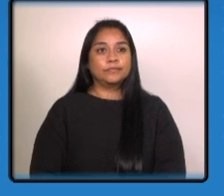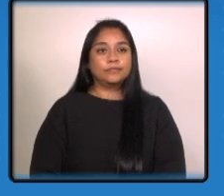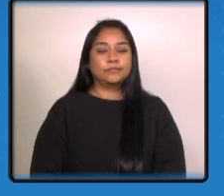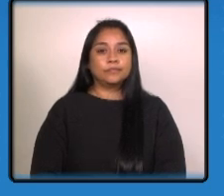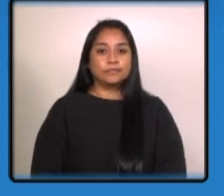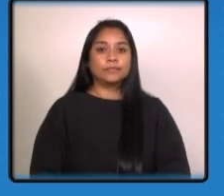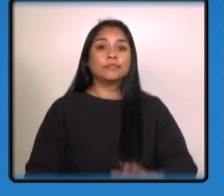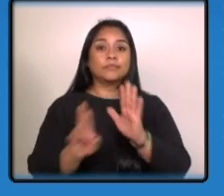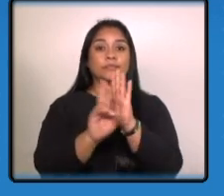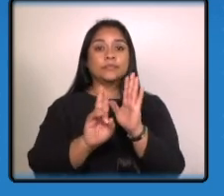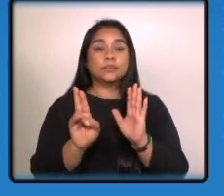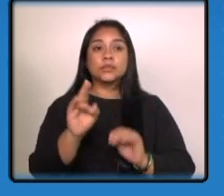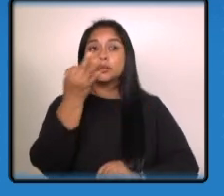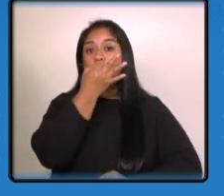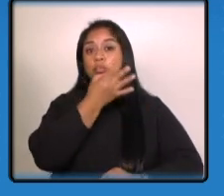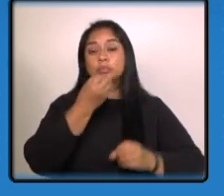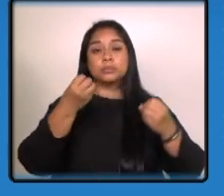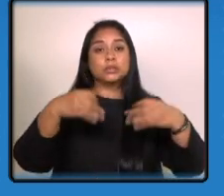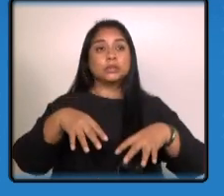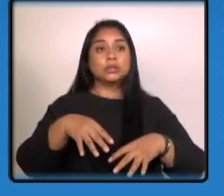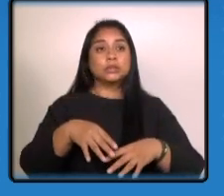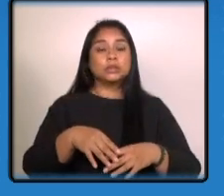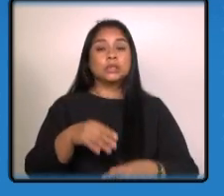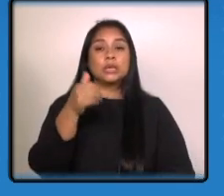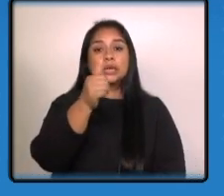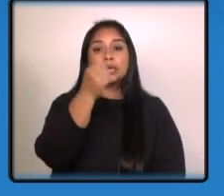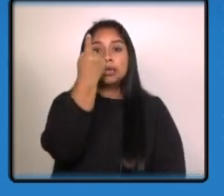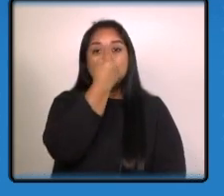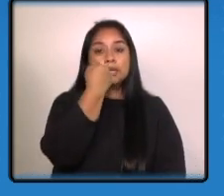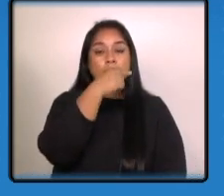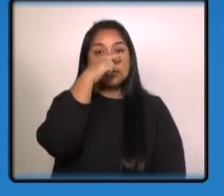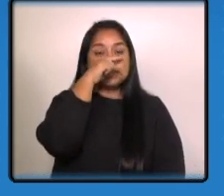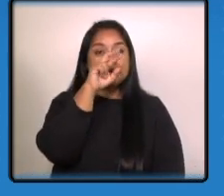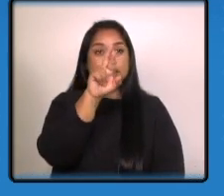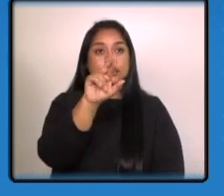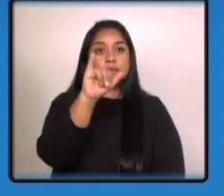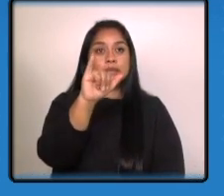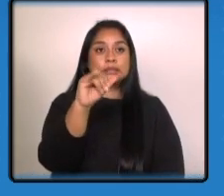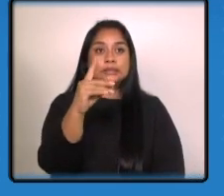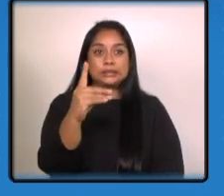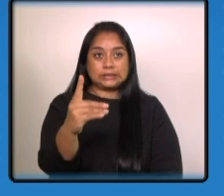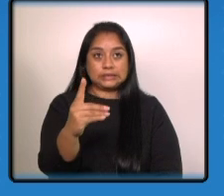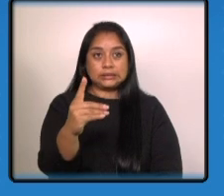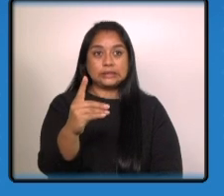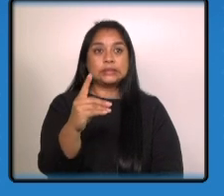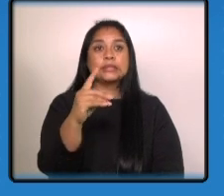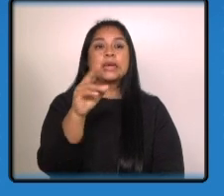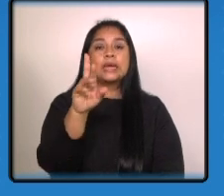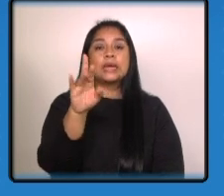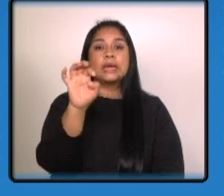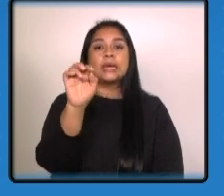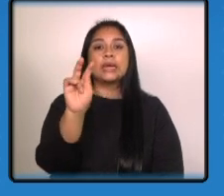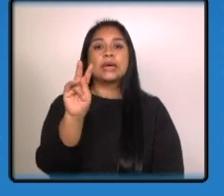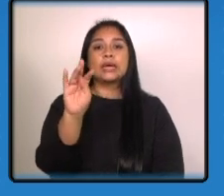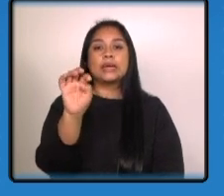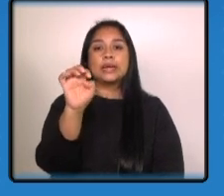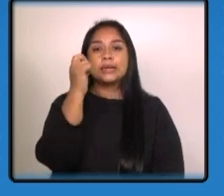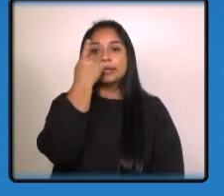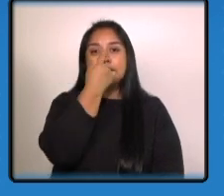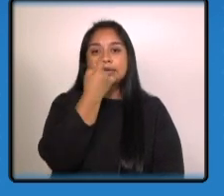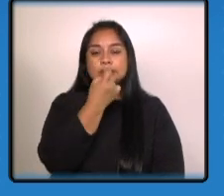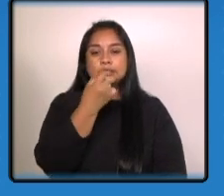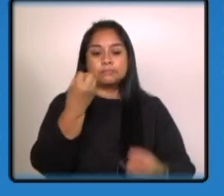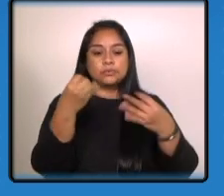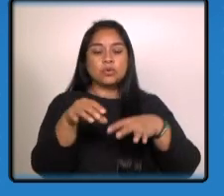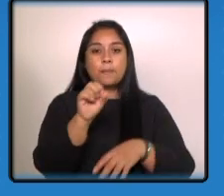alerta Isabel Claudina Astrid Lastenia Reyes Kayaks desapareció el 28 de